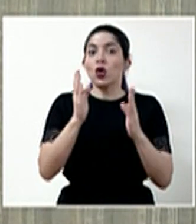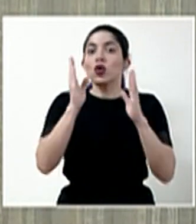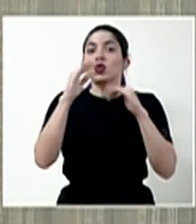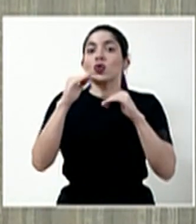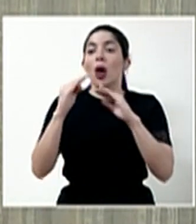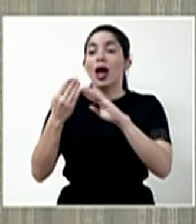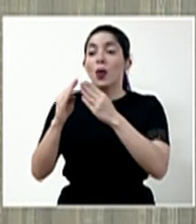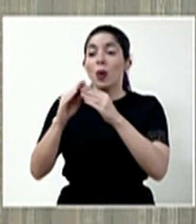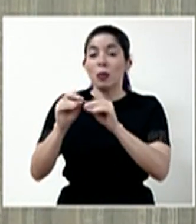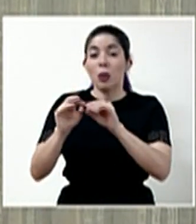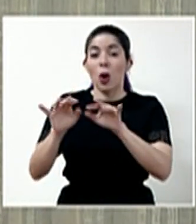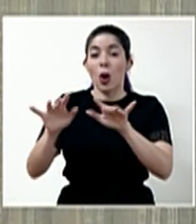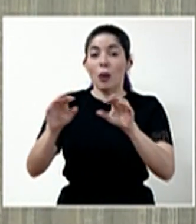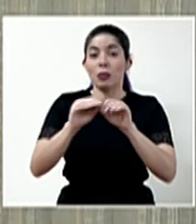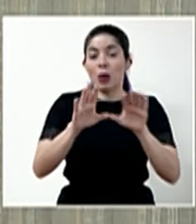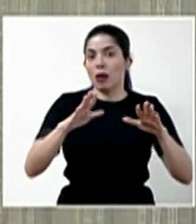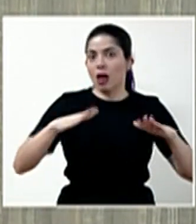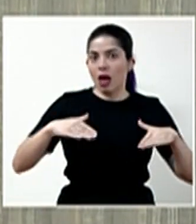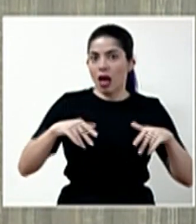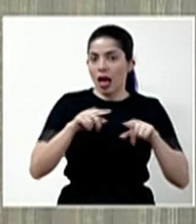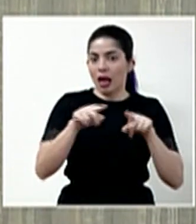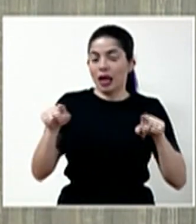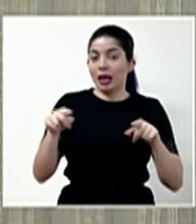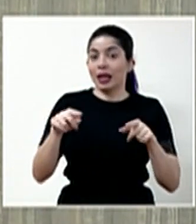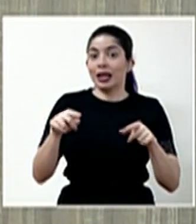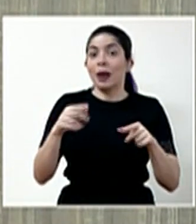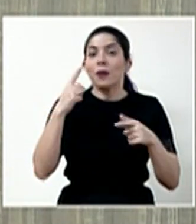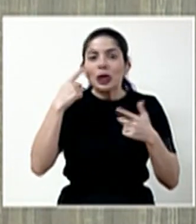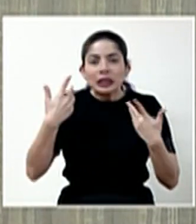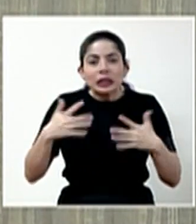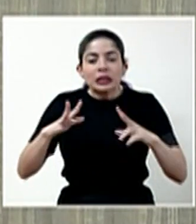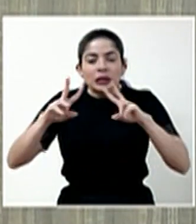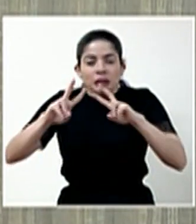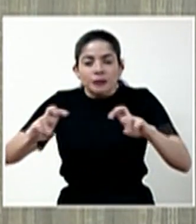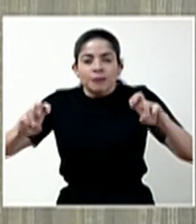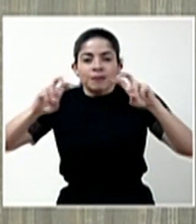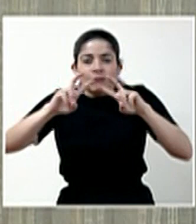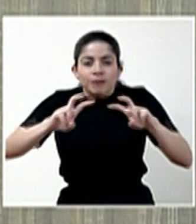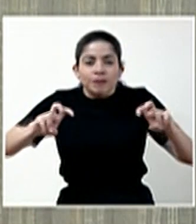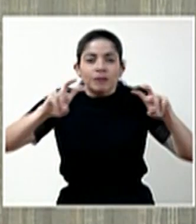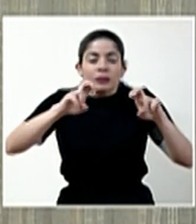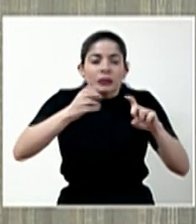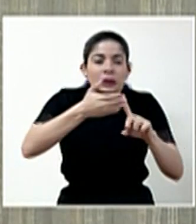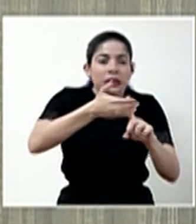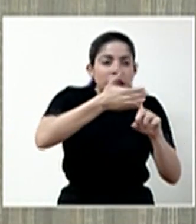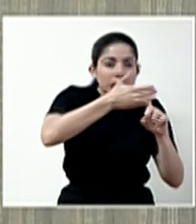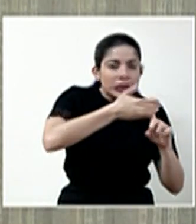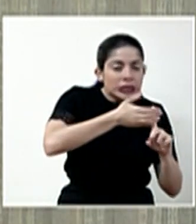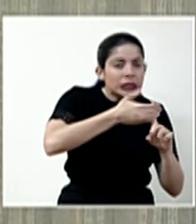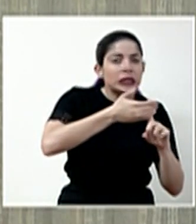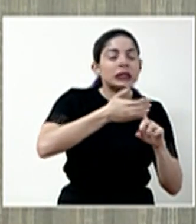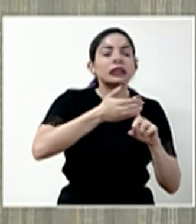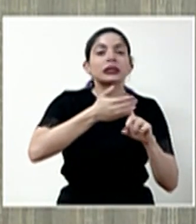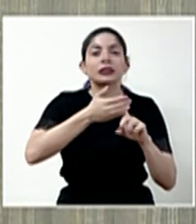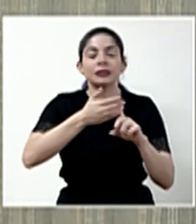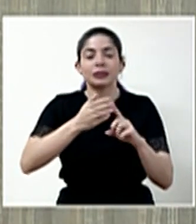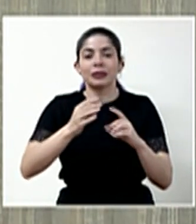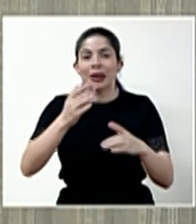comunitaria que nos permite, debido al rastreo y todo el aislamiento y cercos